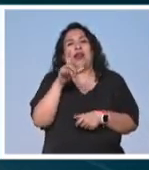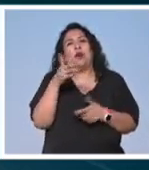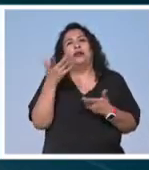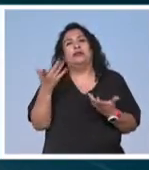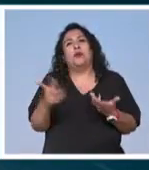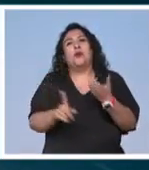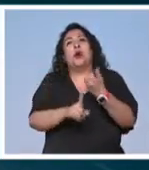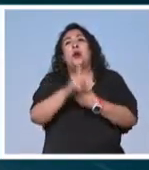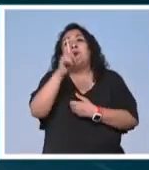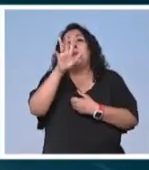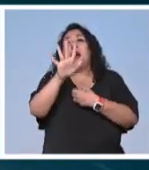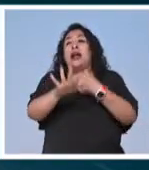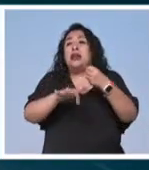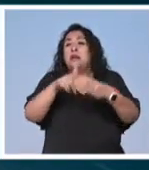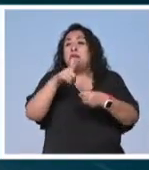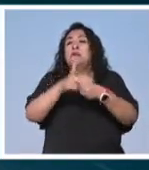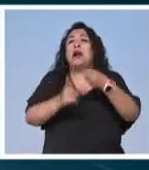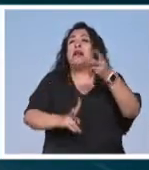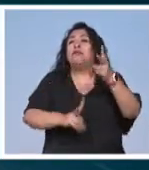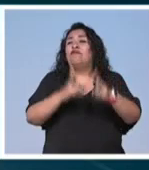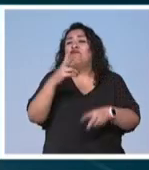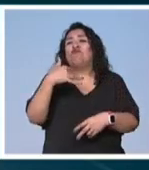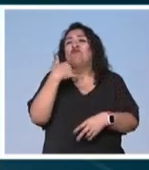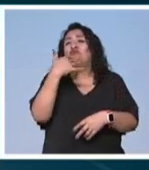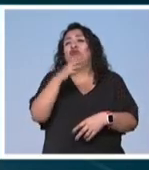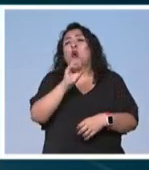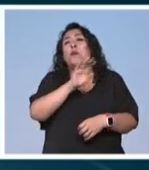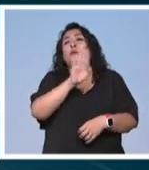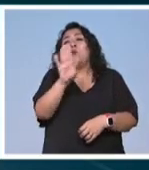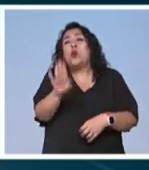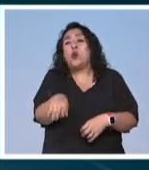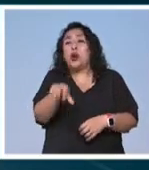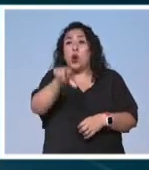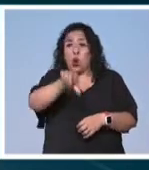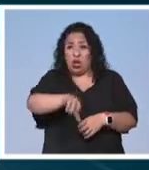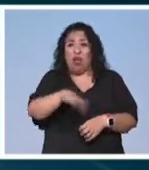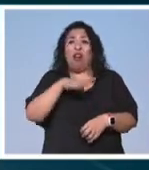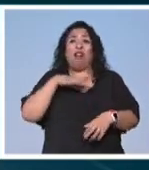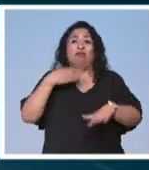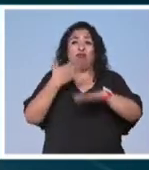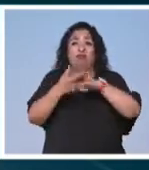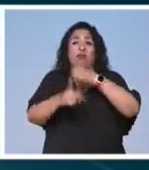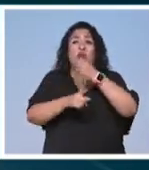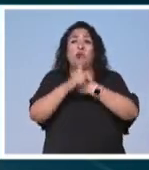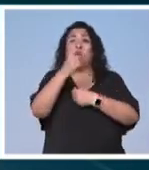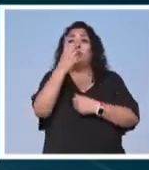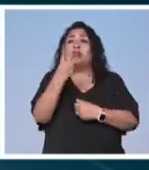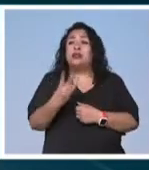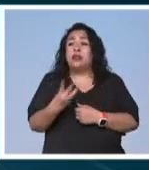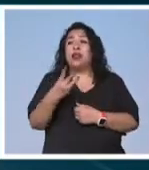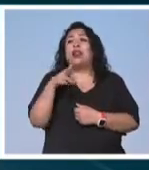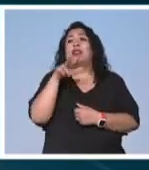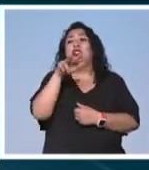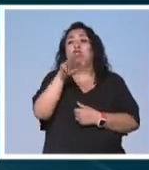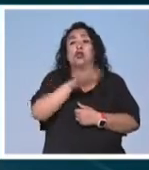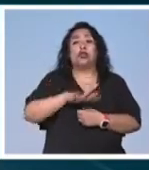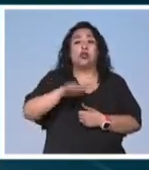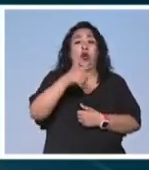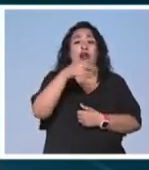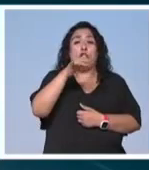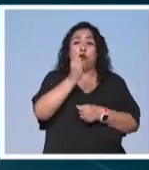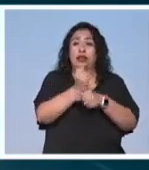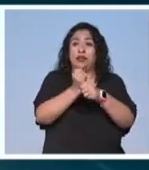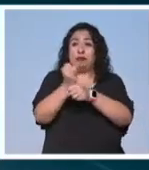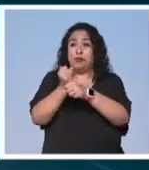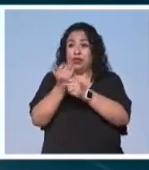consecuencia la fauna acuática y terrestre se intoxica o muere hoy ya hay afectaciones en una tercera parte de las 18 lagunas que se han